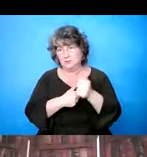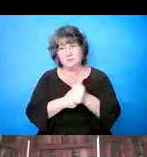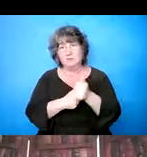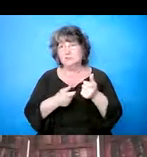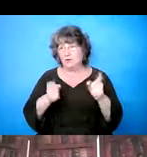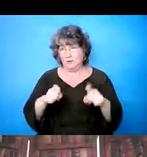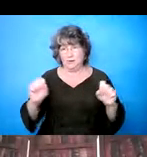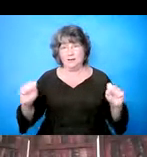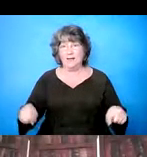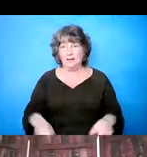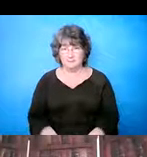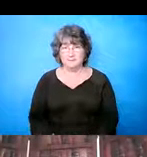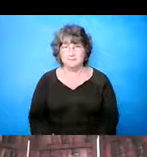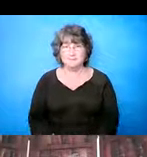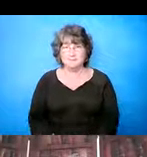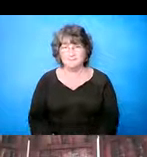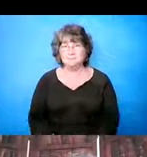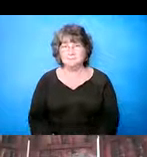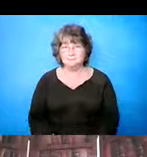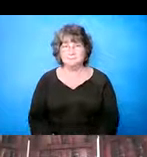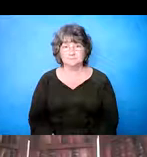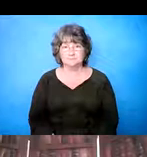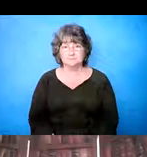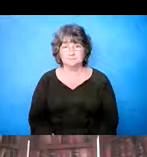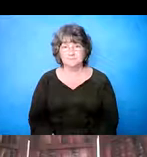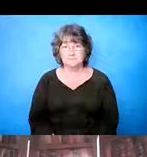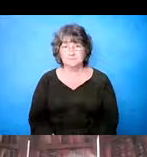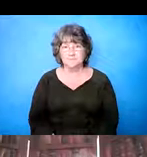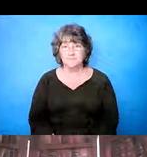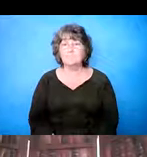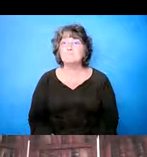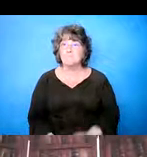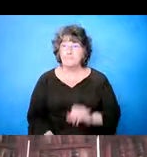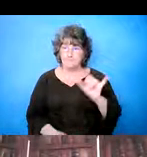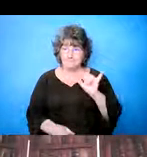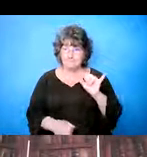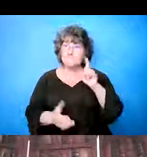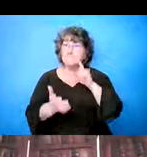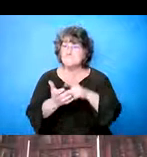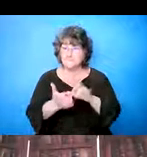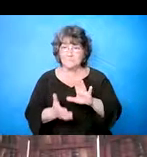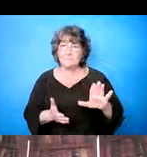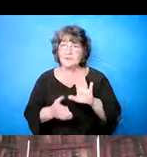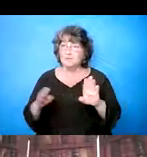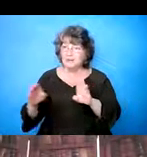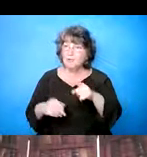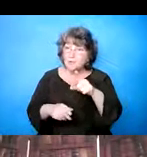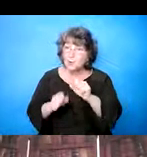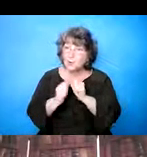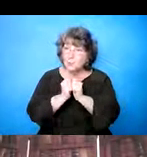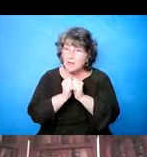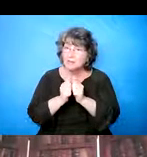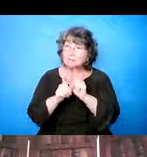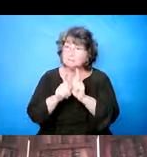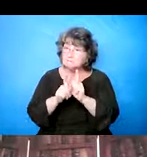un, un resultado catastrófico. sea, la próxima cosa es que monitoreando su comportamiento, usted está